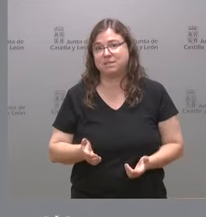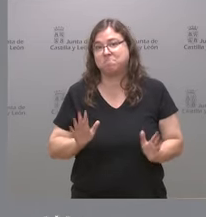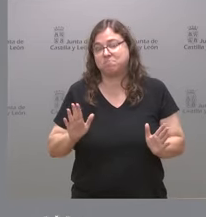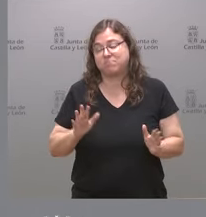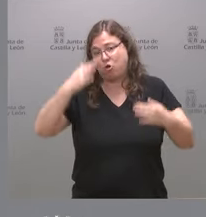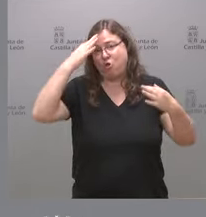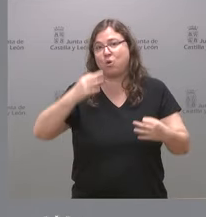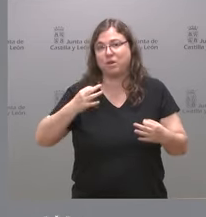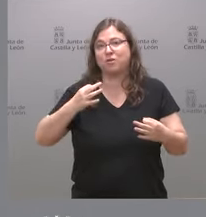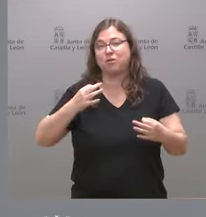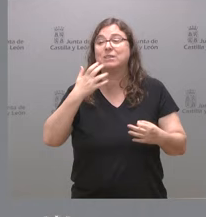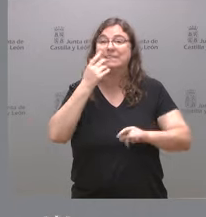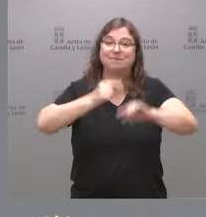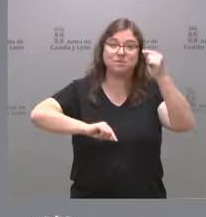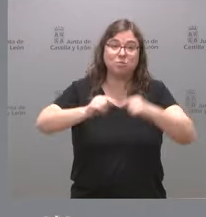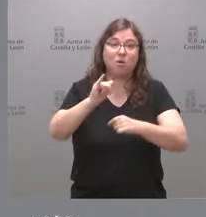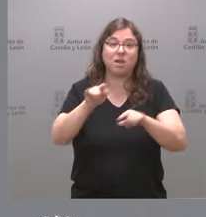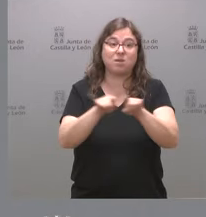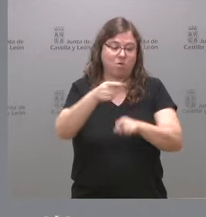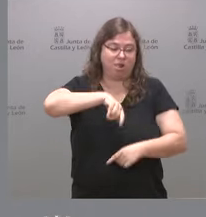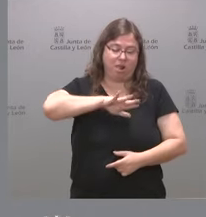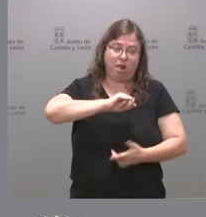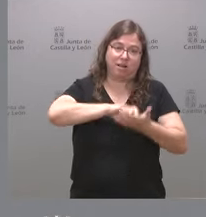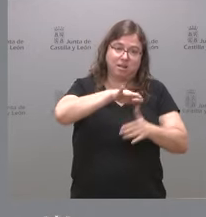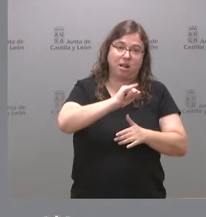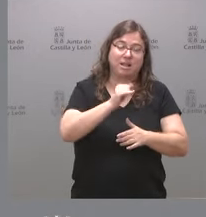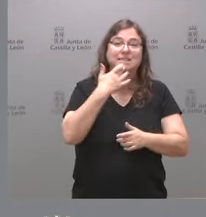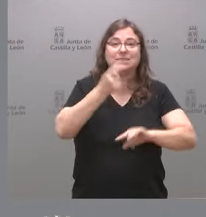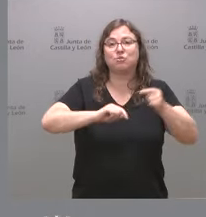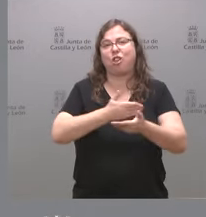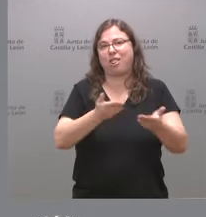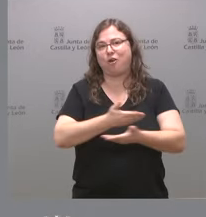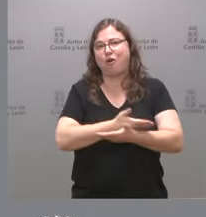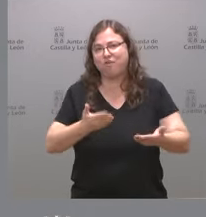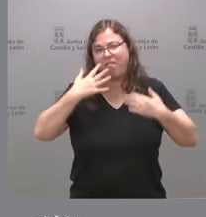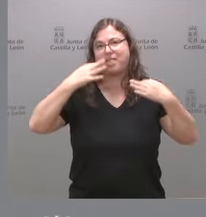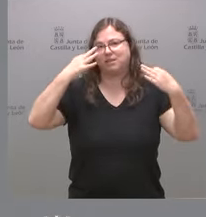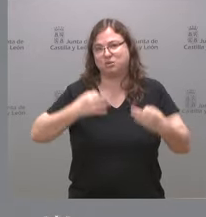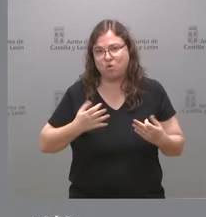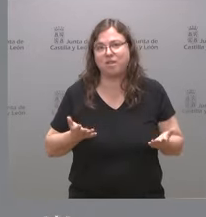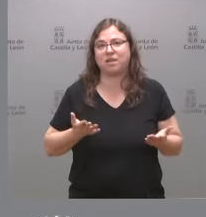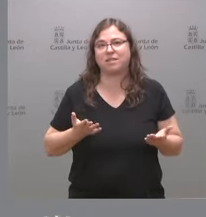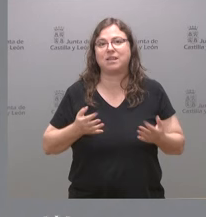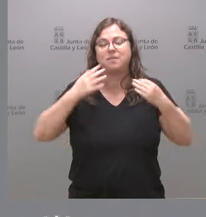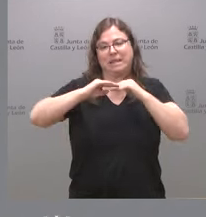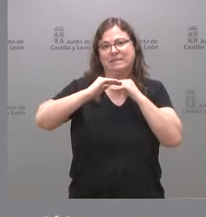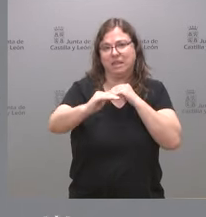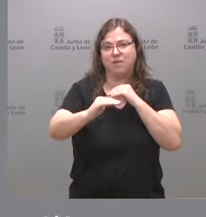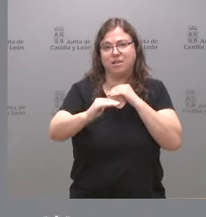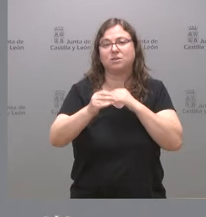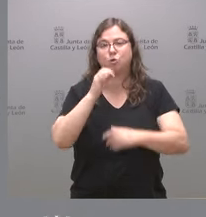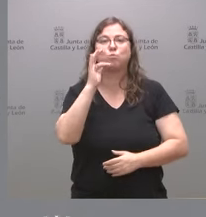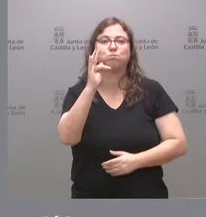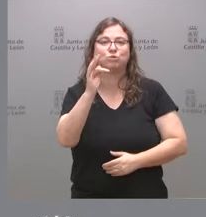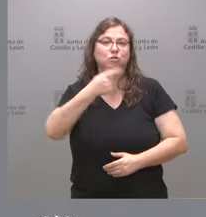lógicamente tener presupuestos como tenemos en Castilla y León pues siempre genera confianza genera seguridad genera estabilidad y eso es